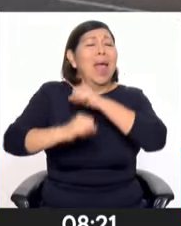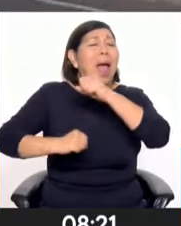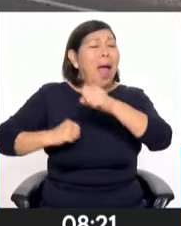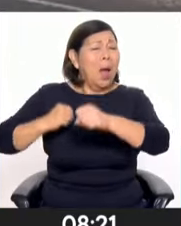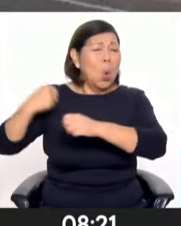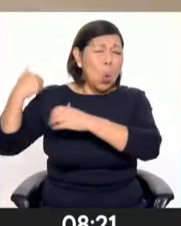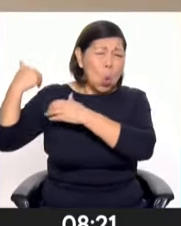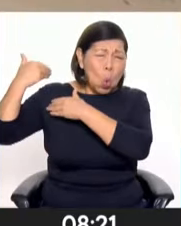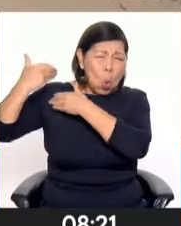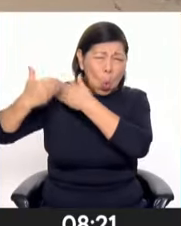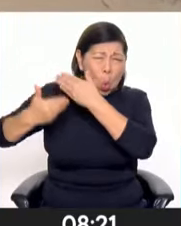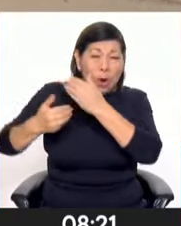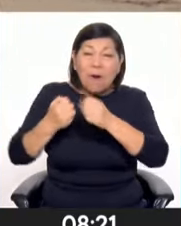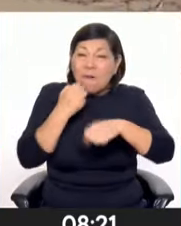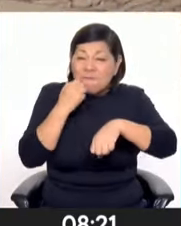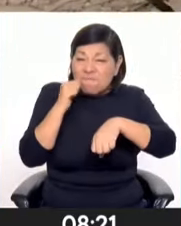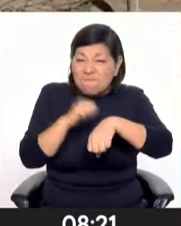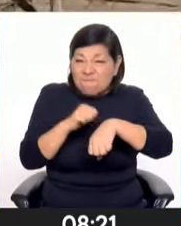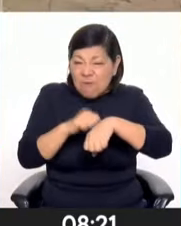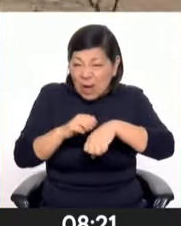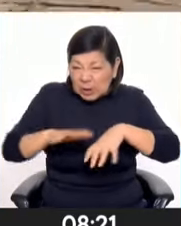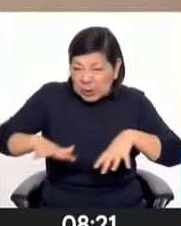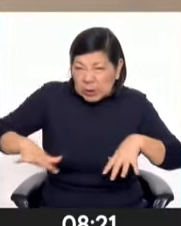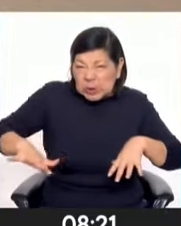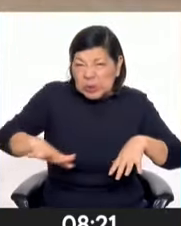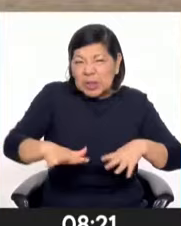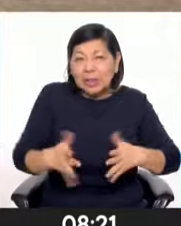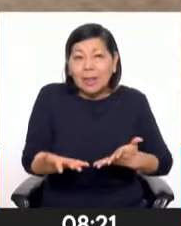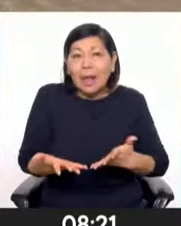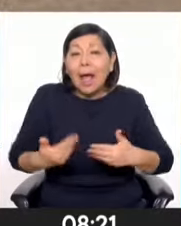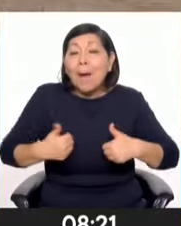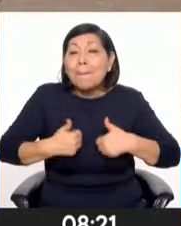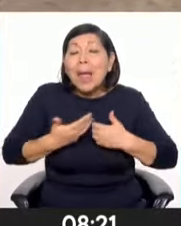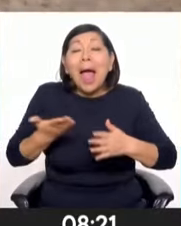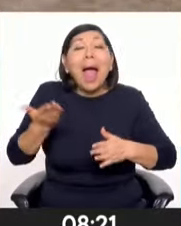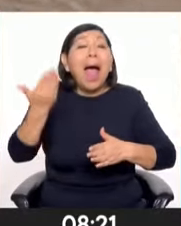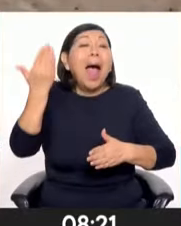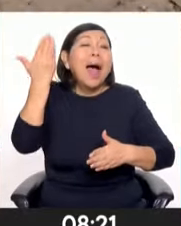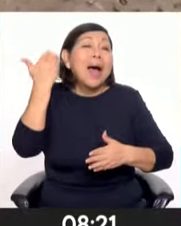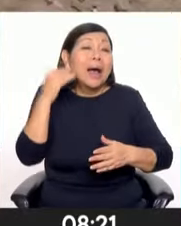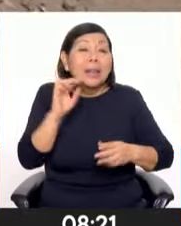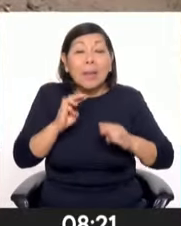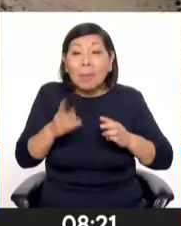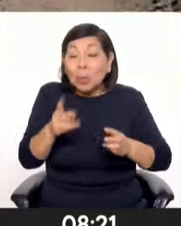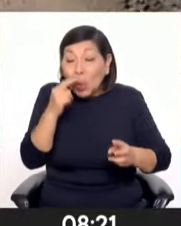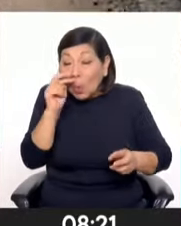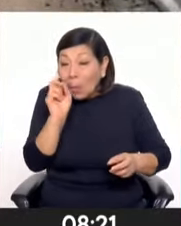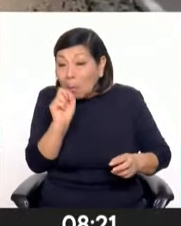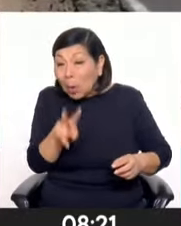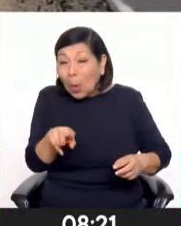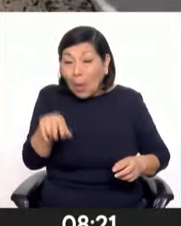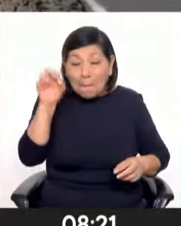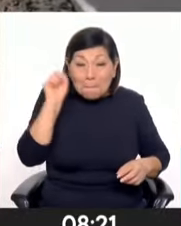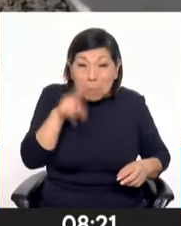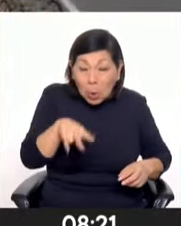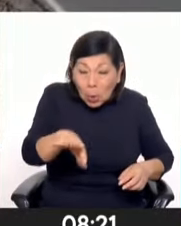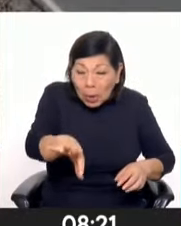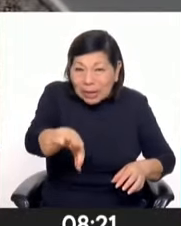roca donde se encuentra, de verdad, es un micro hábitat de la zona y usted encuentra ahí